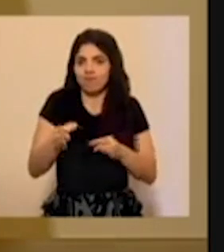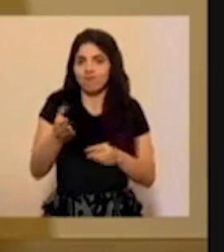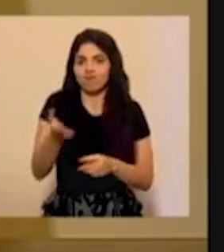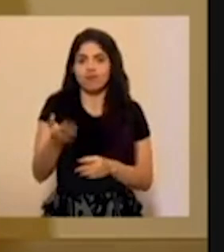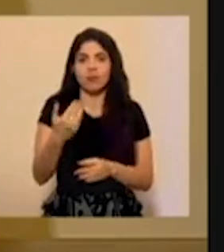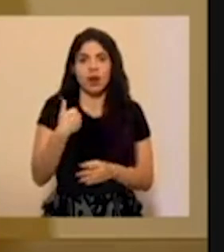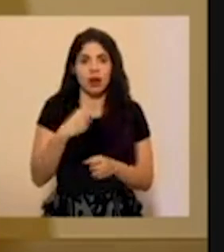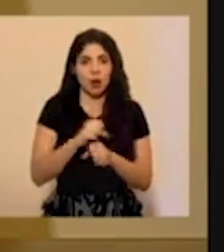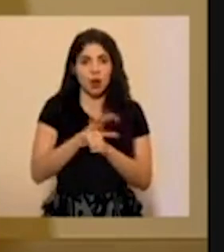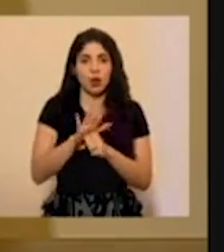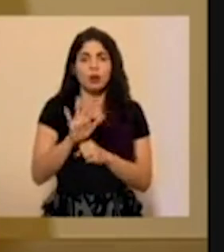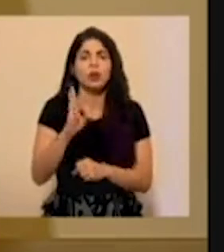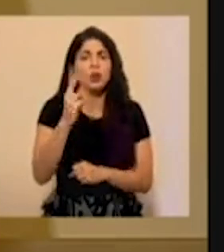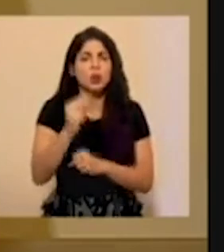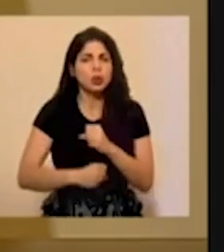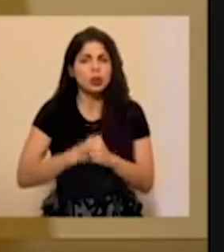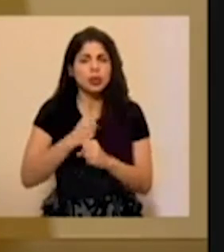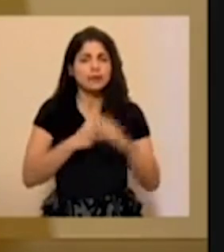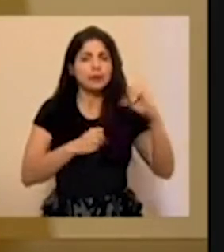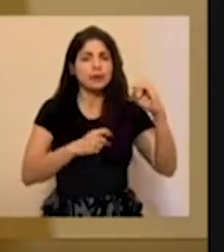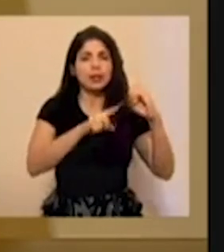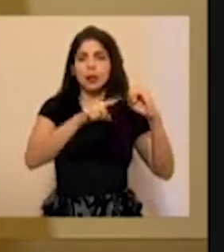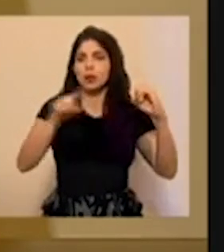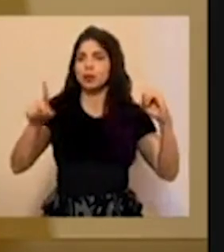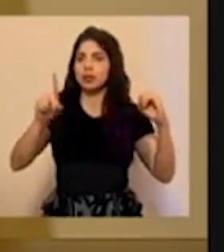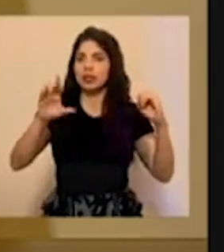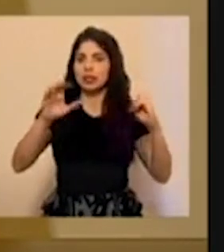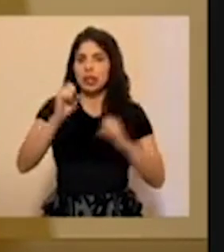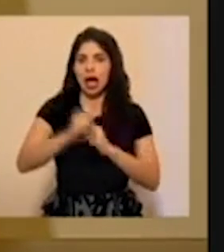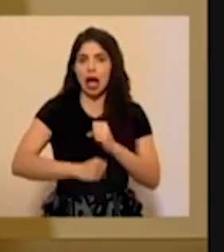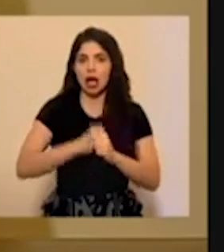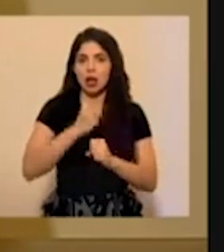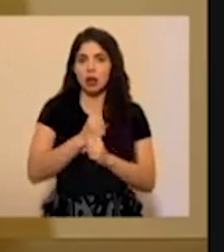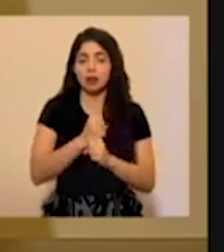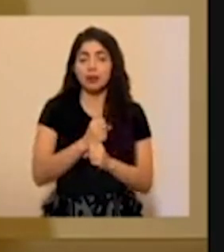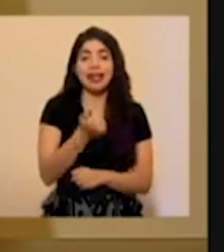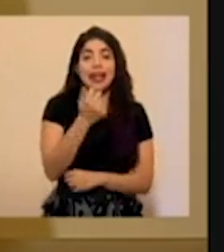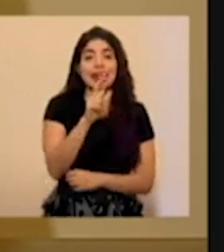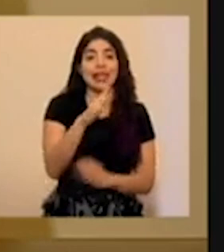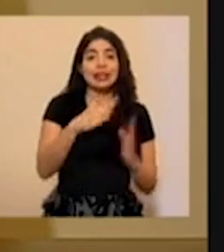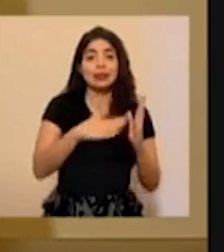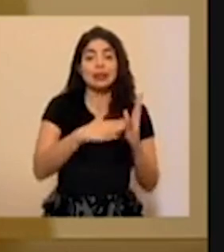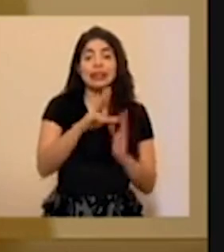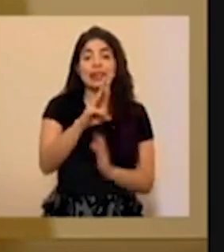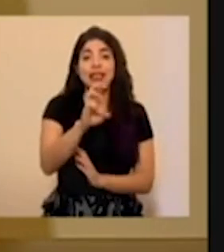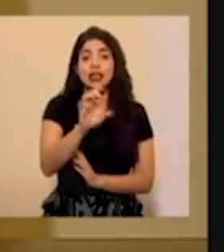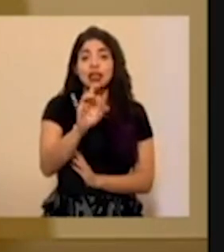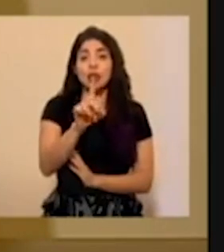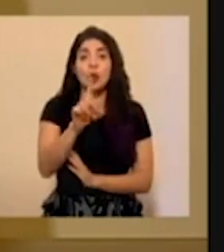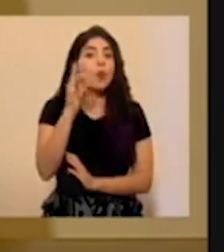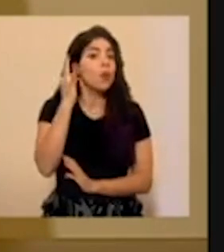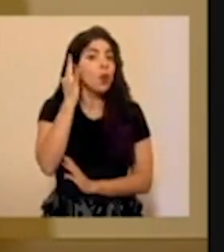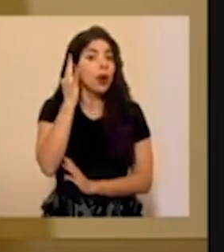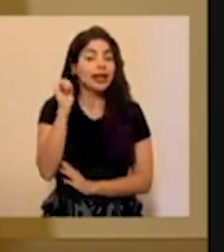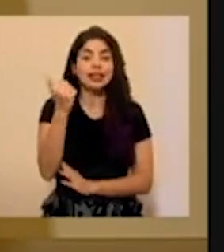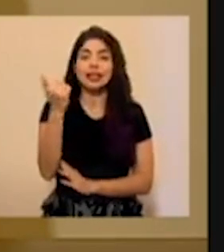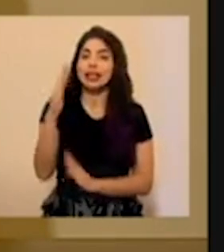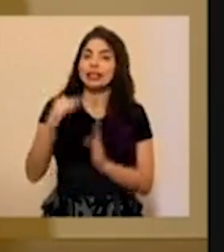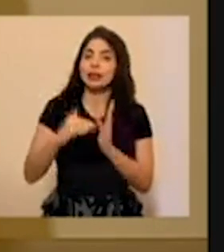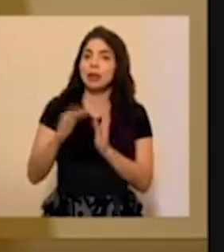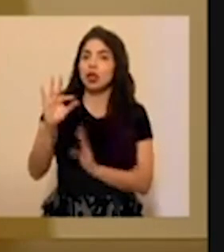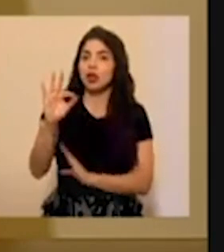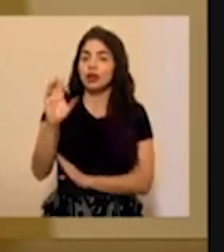con un rango de edad de 0 a 100 años. Se trata de 13.681 mujeres y 15